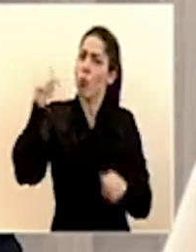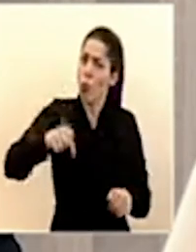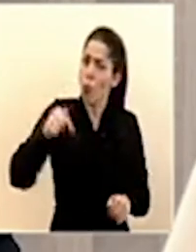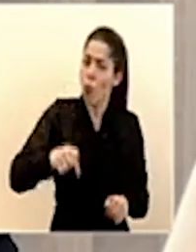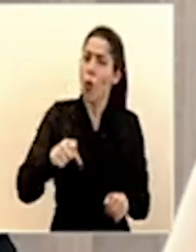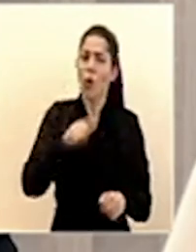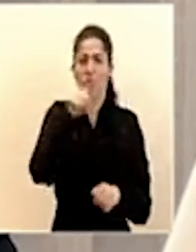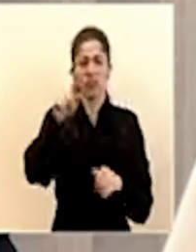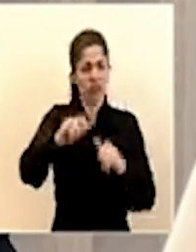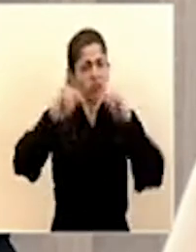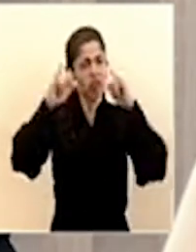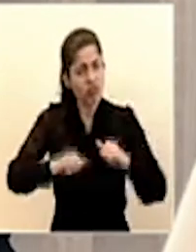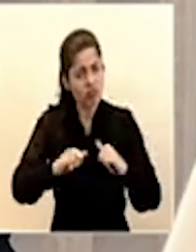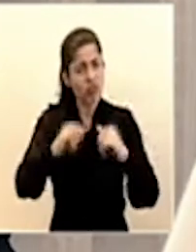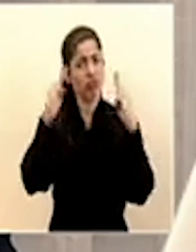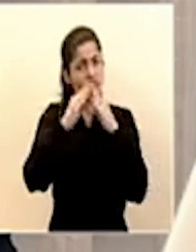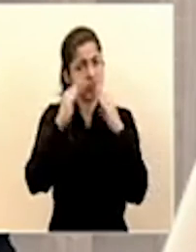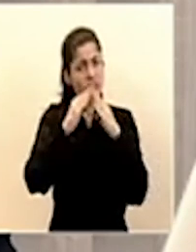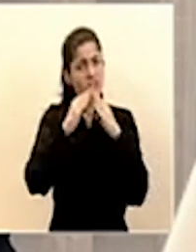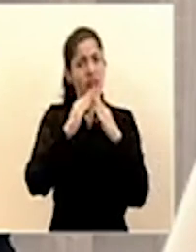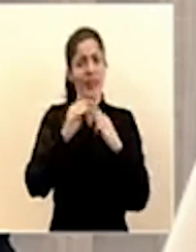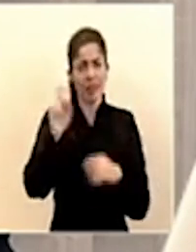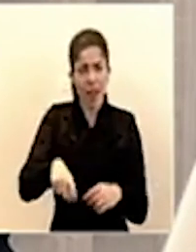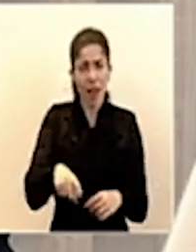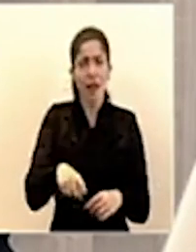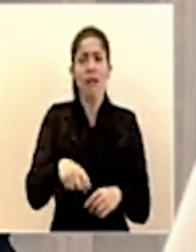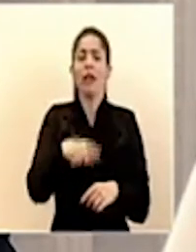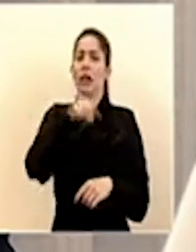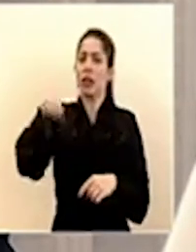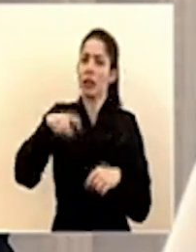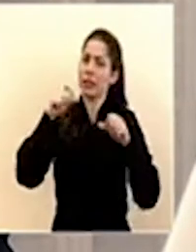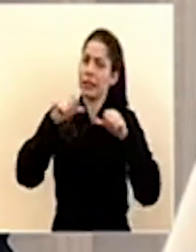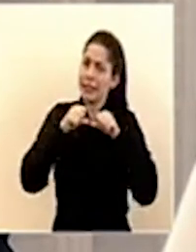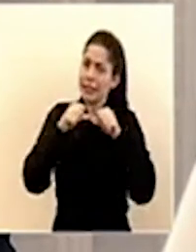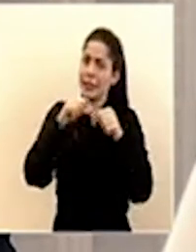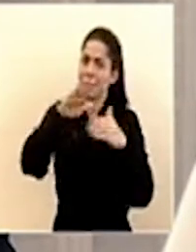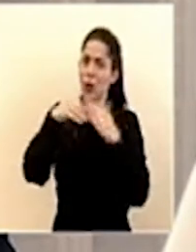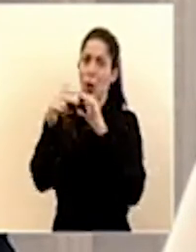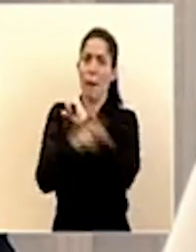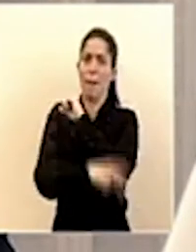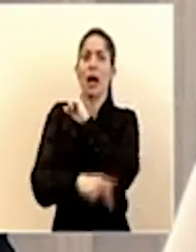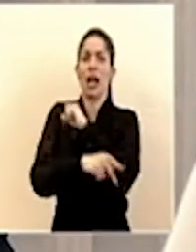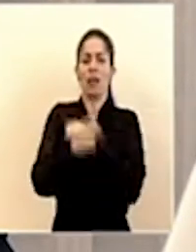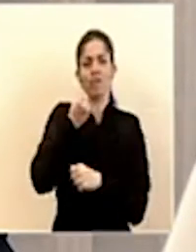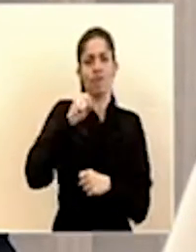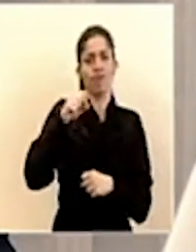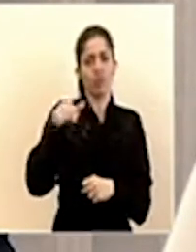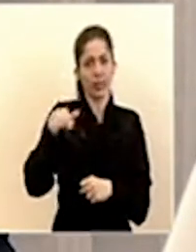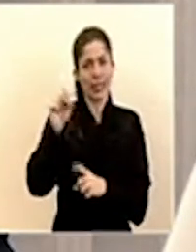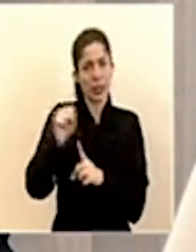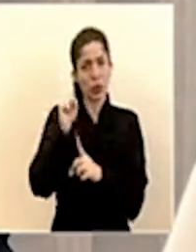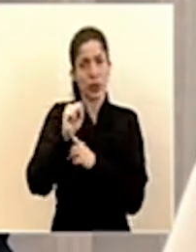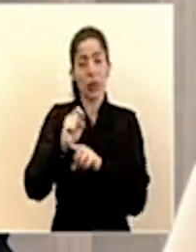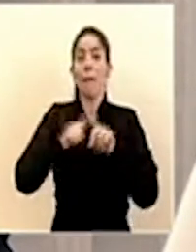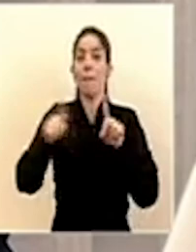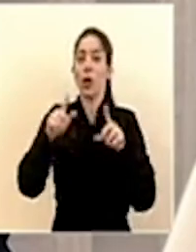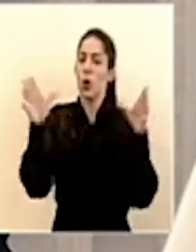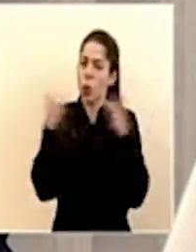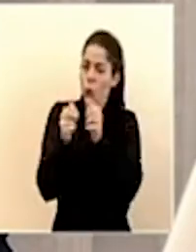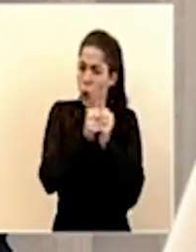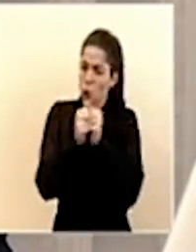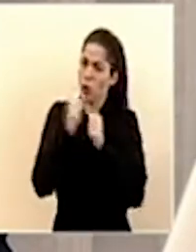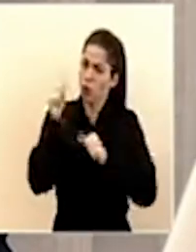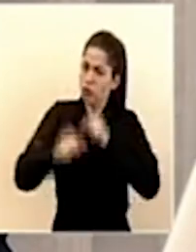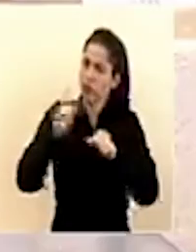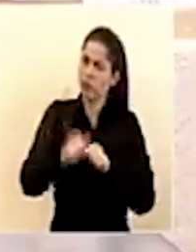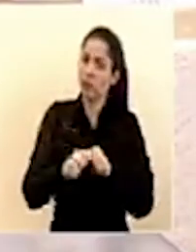permanezcanse en sus hogares y seguiremos adelante como país combatiendo esta situación pero saldremos adelante juntas y